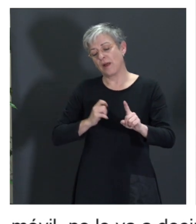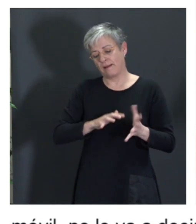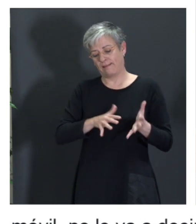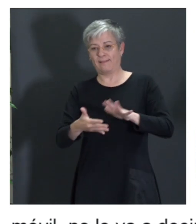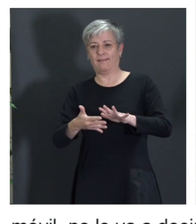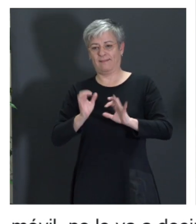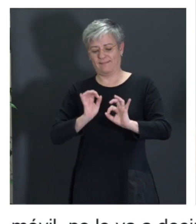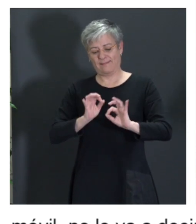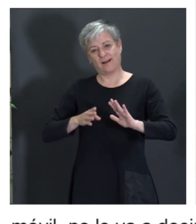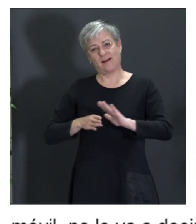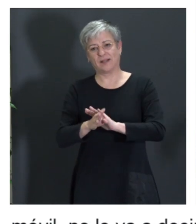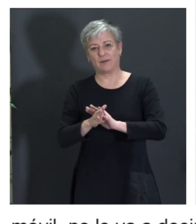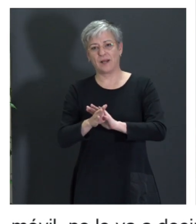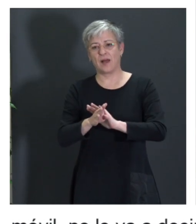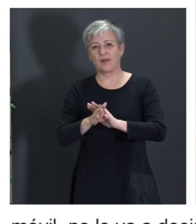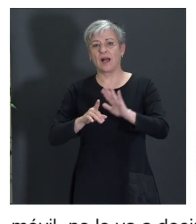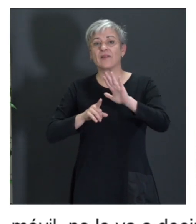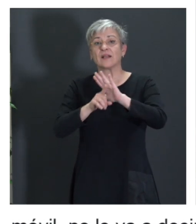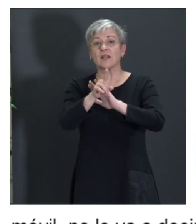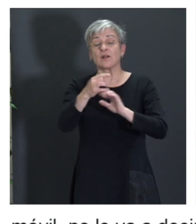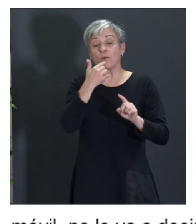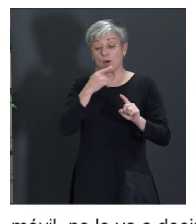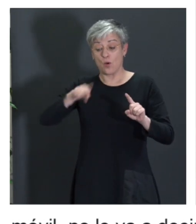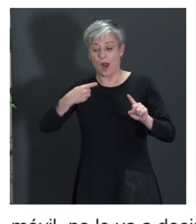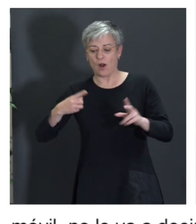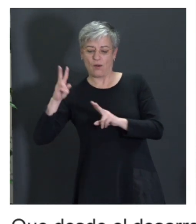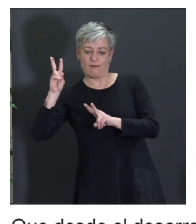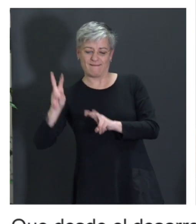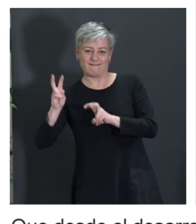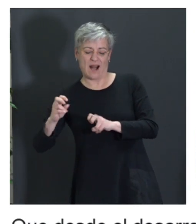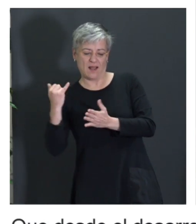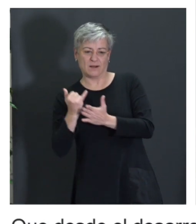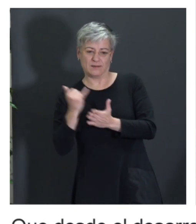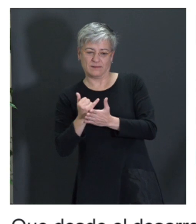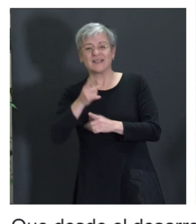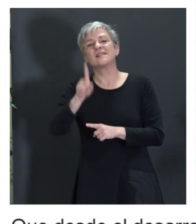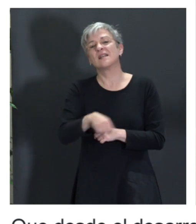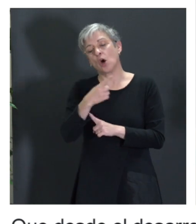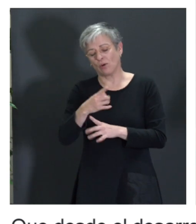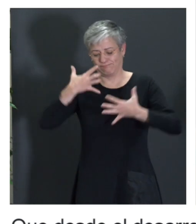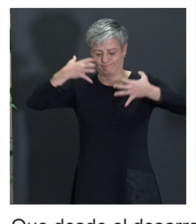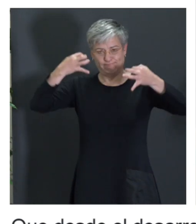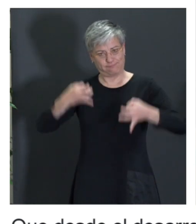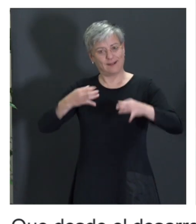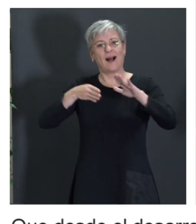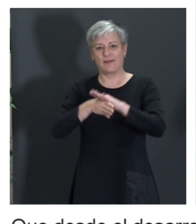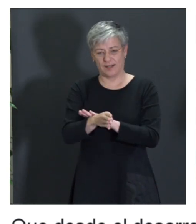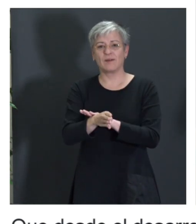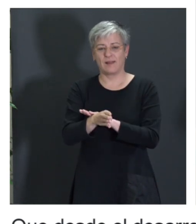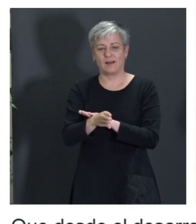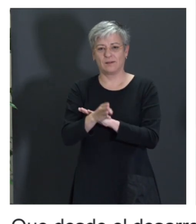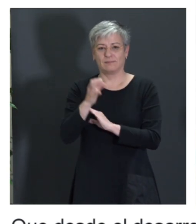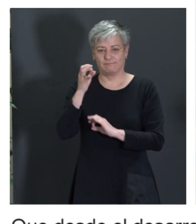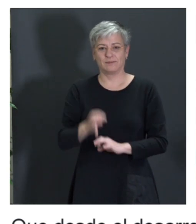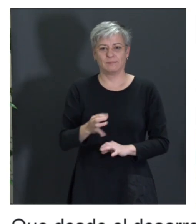su desarrollo, y que luego el tester pueda validar que efectivamente esa accesibilidad está implementada.